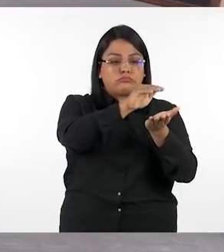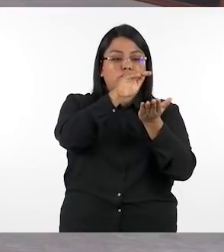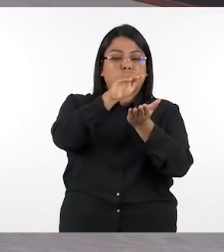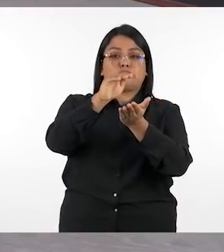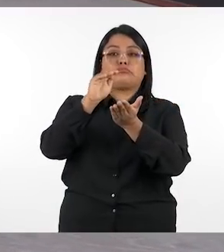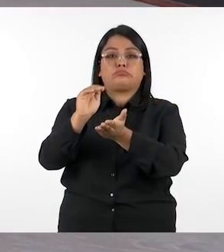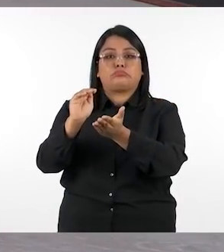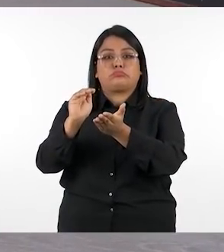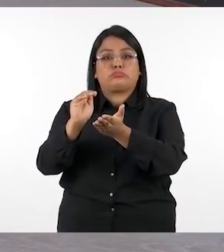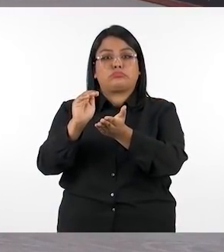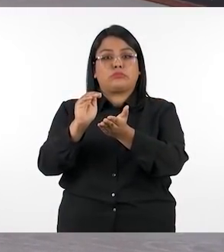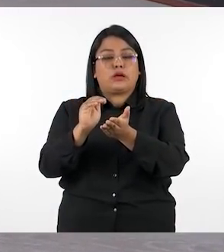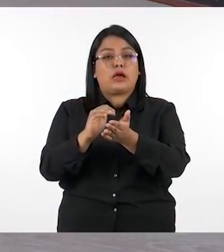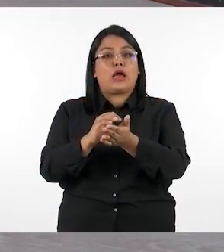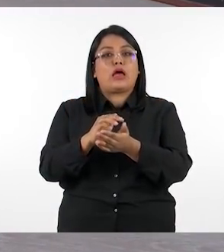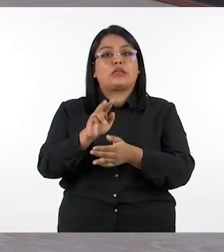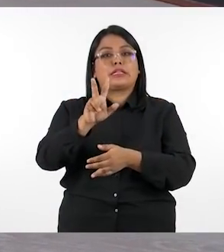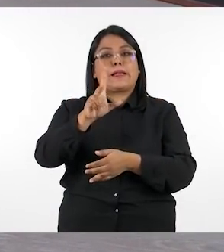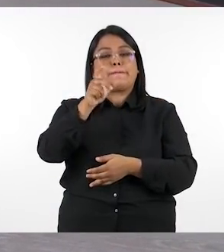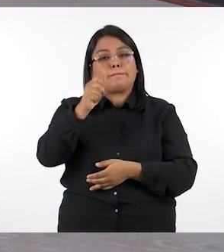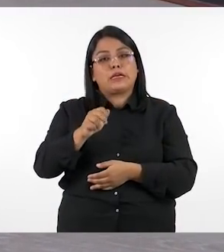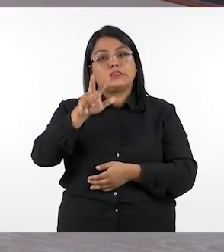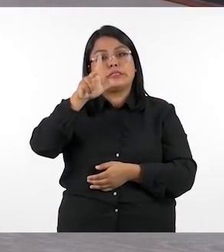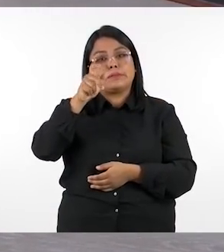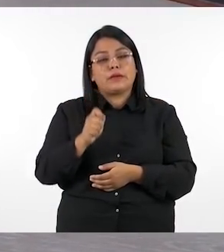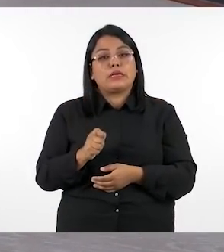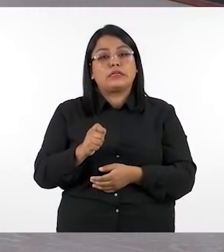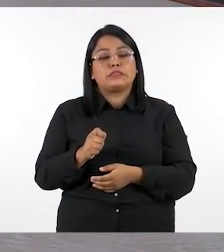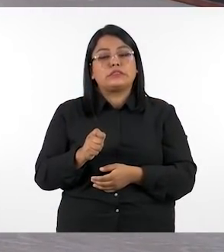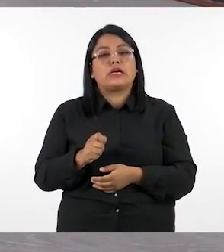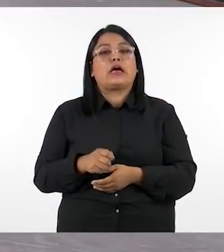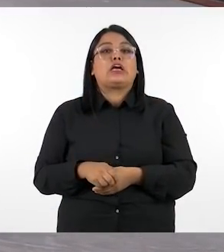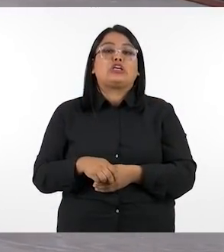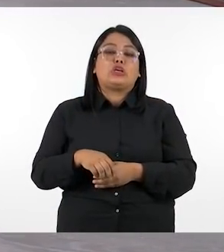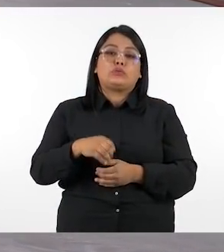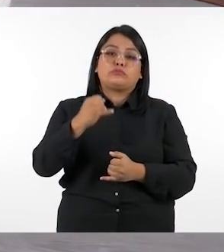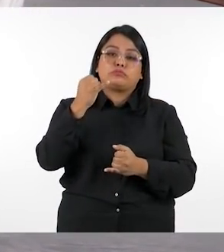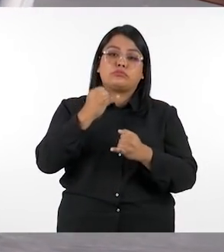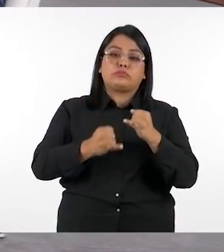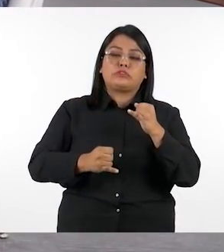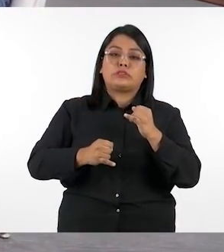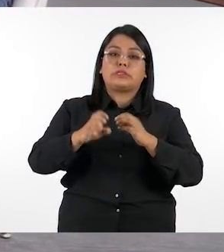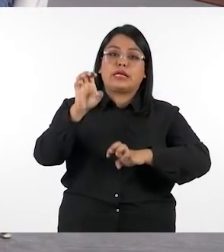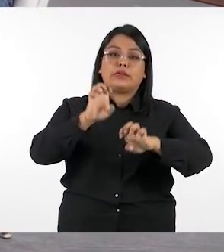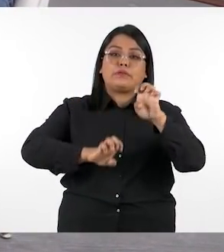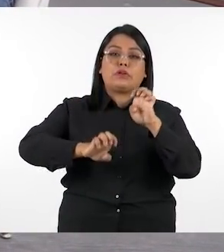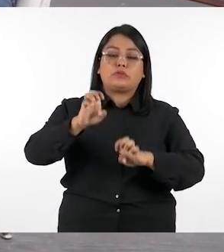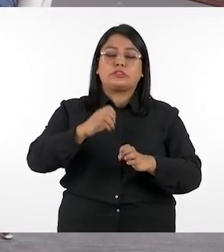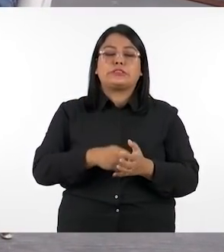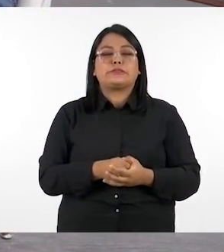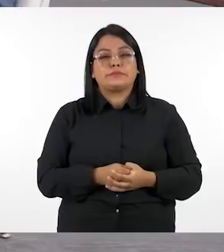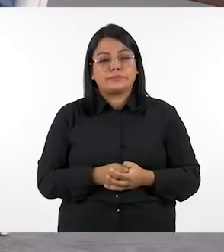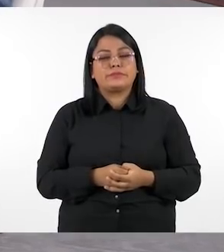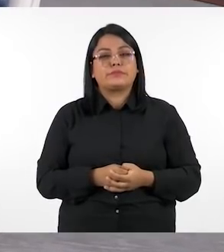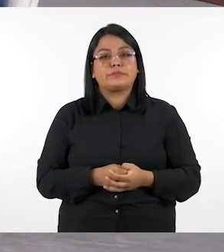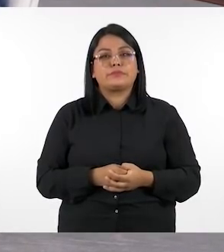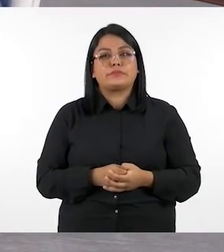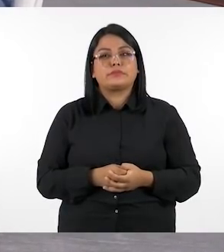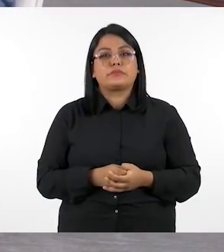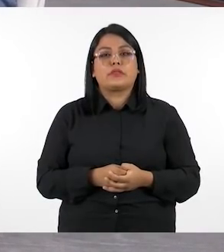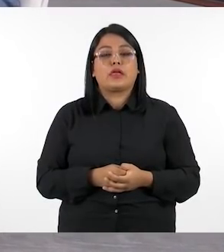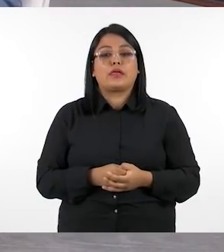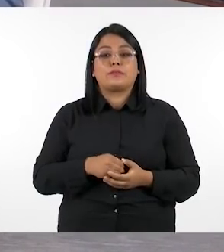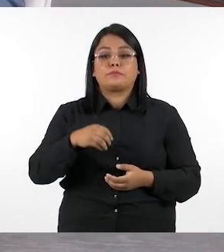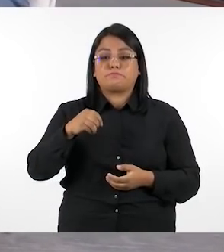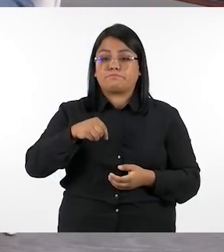para cada trimestre y una prueba final así es y ya que estamos hablando también en esta parte de la guía